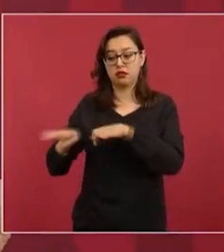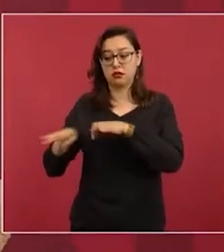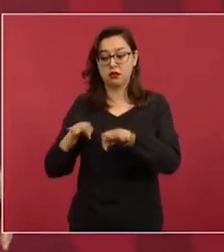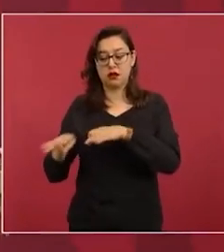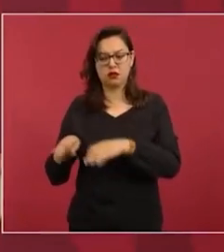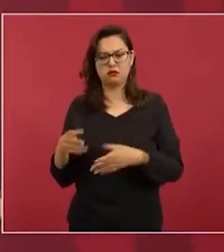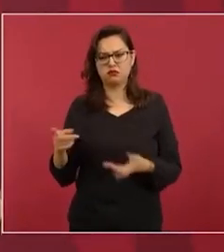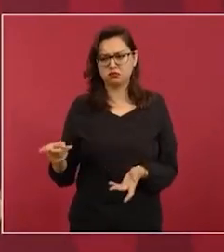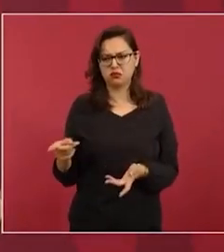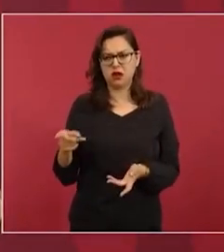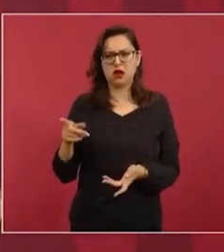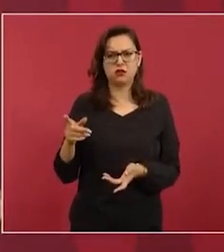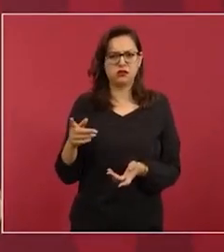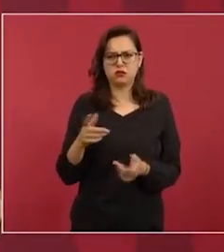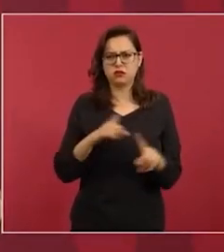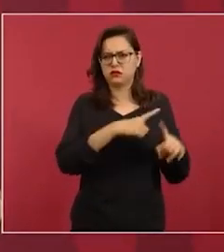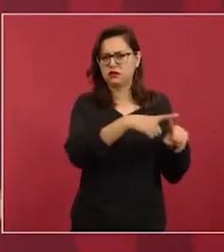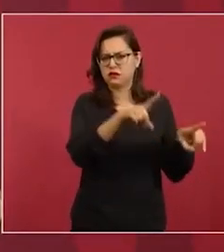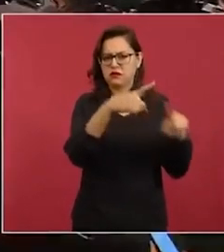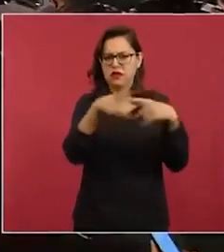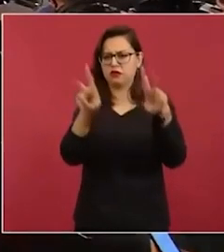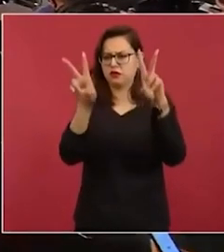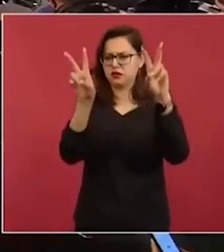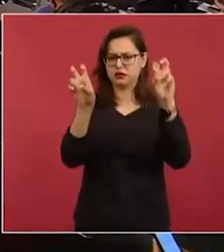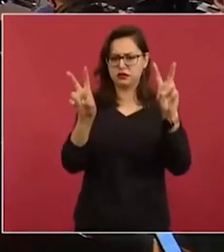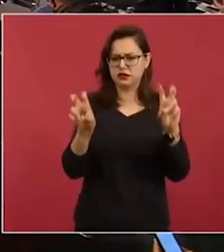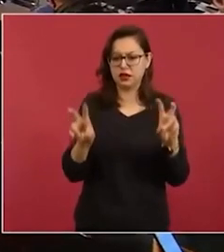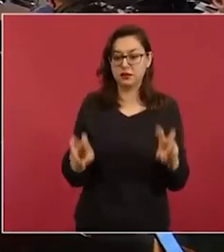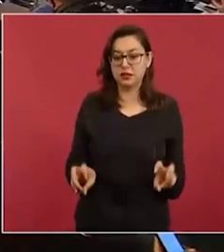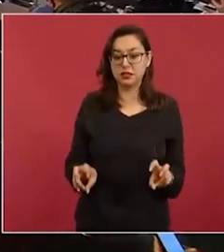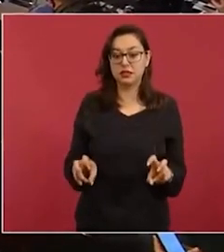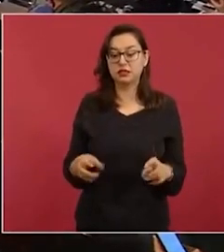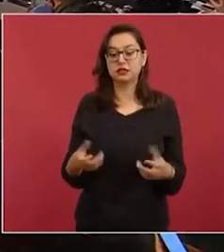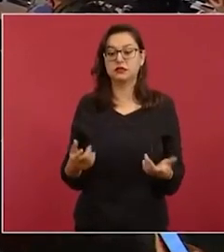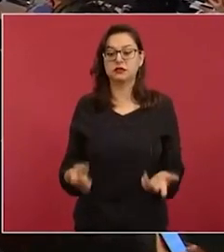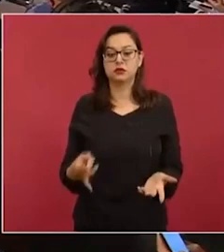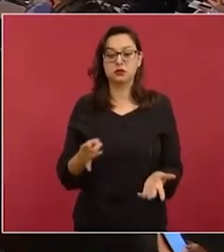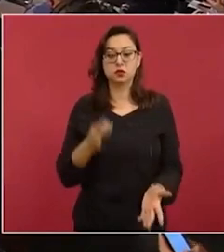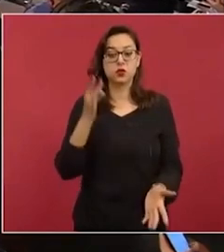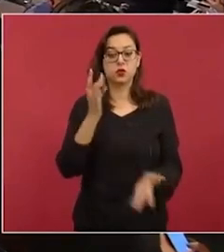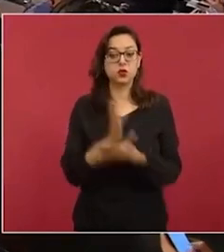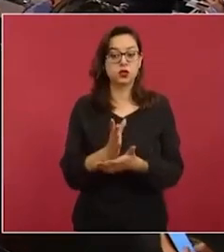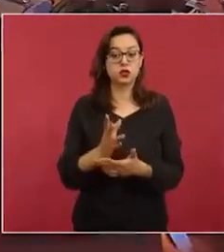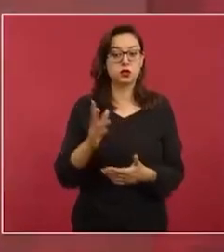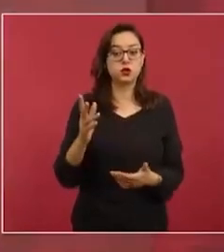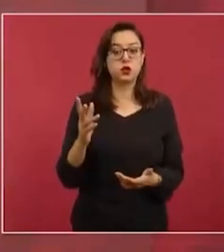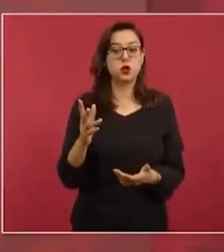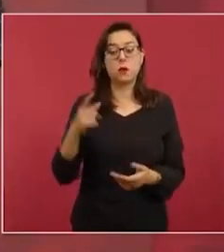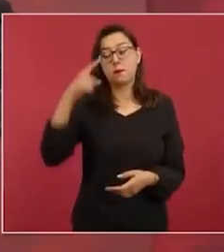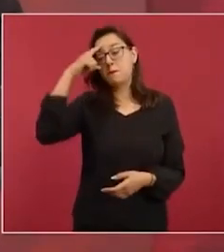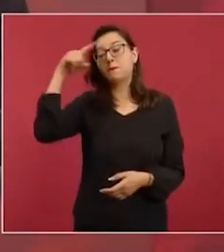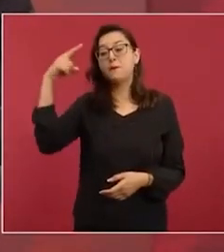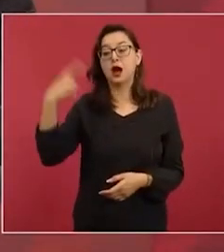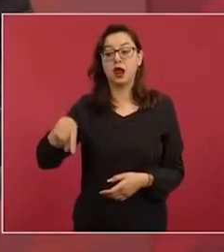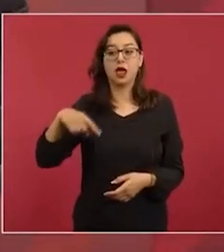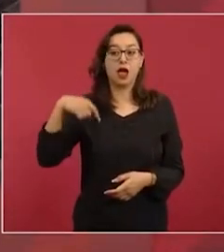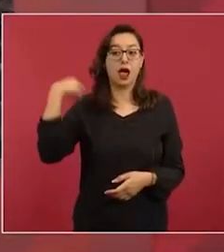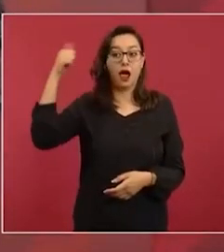consulta, no va a mítines. Él para que